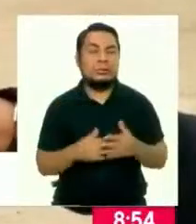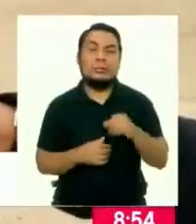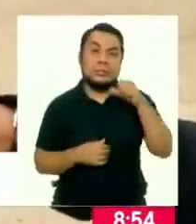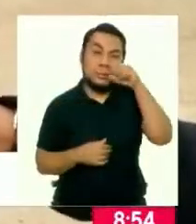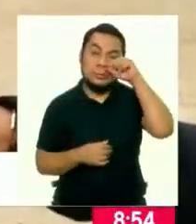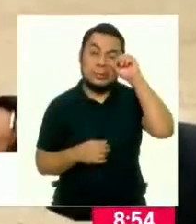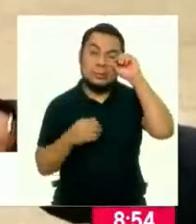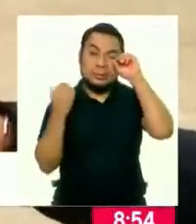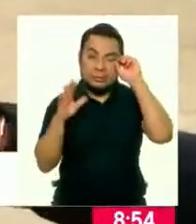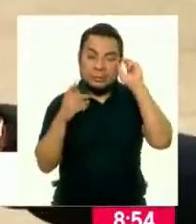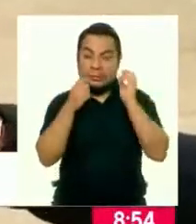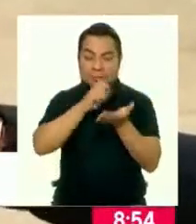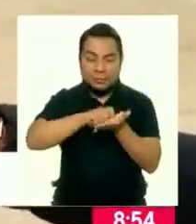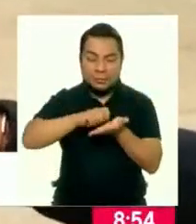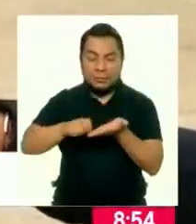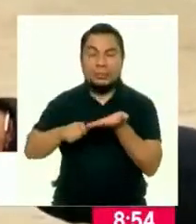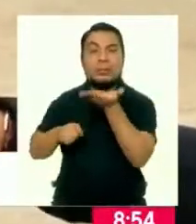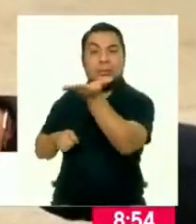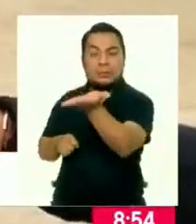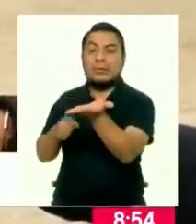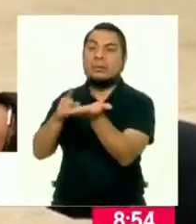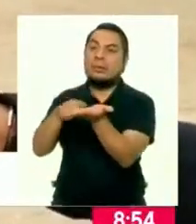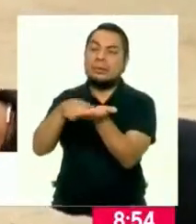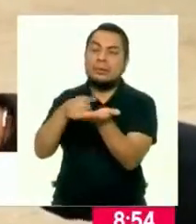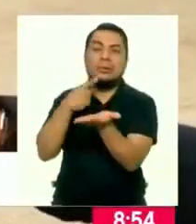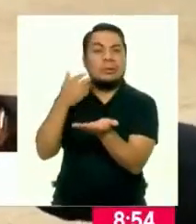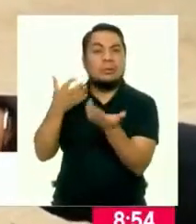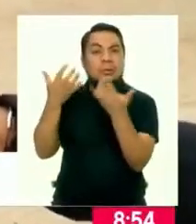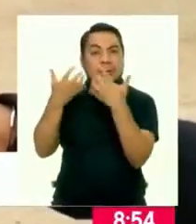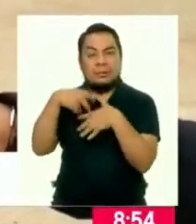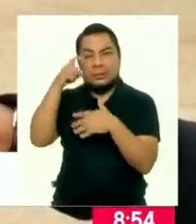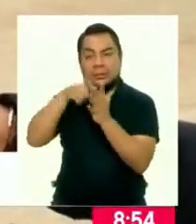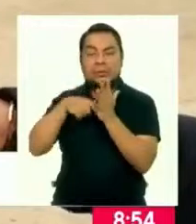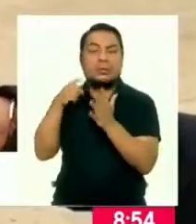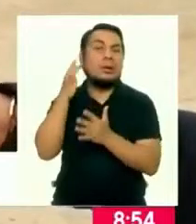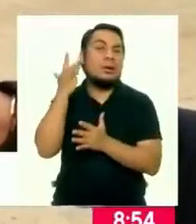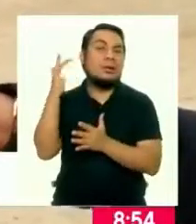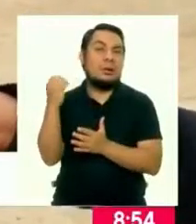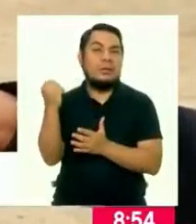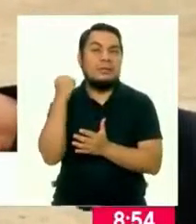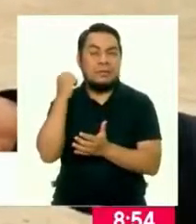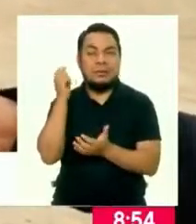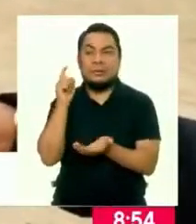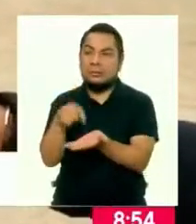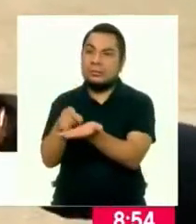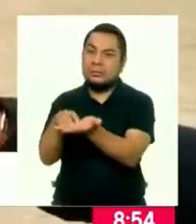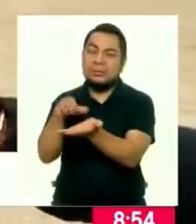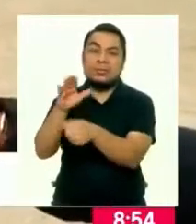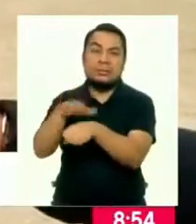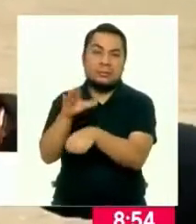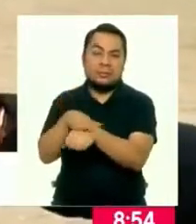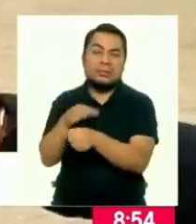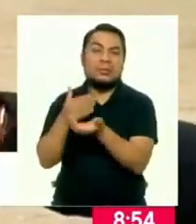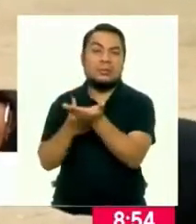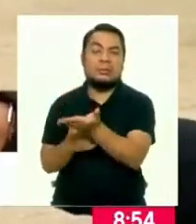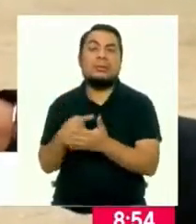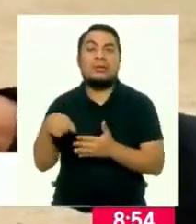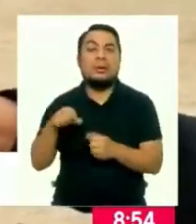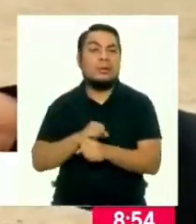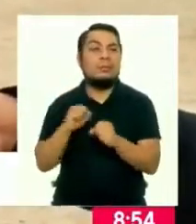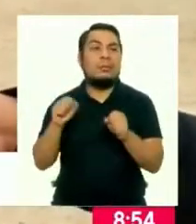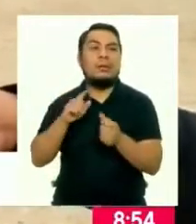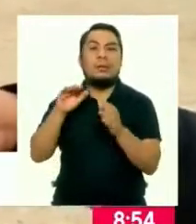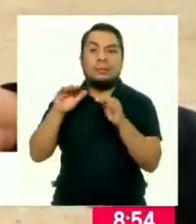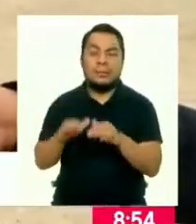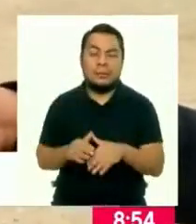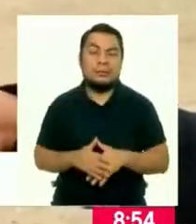documentaciones para poder regular tanto para el tema del ruido como para el tema de las vibraciones para que el impacto sea